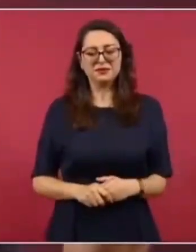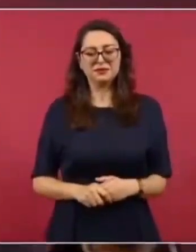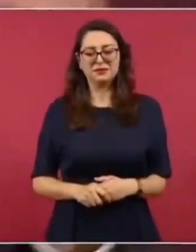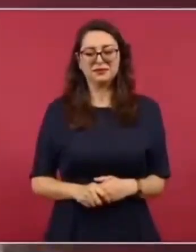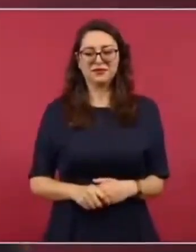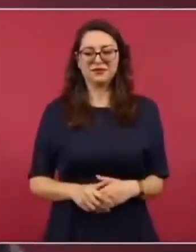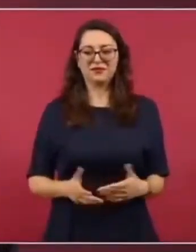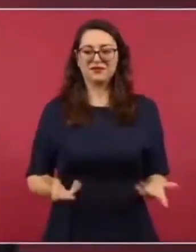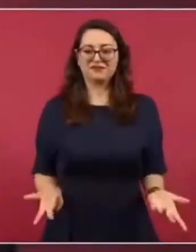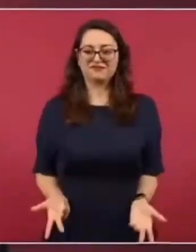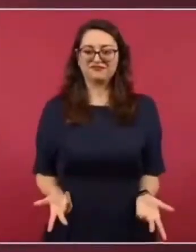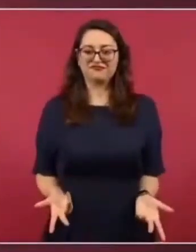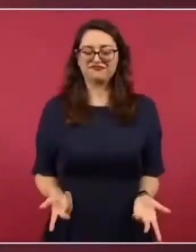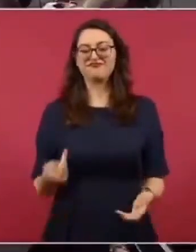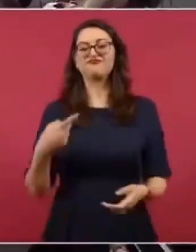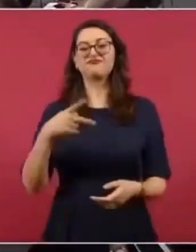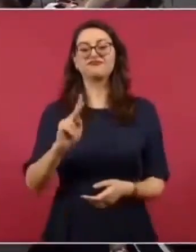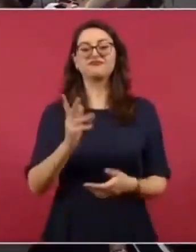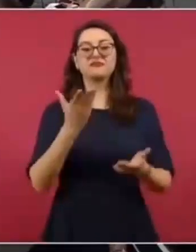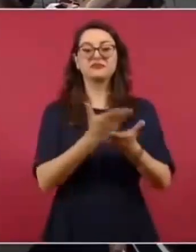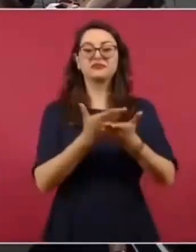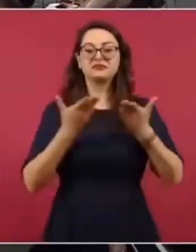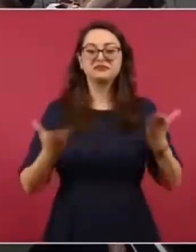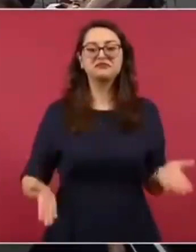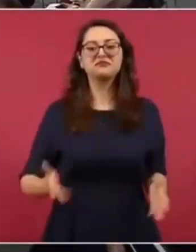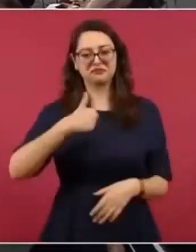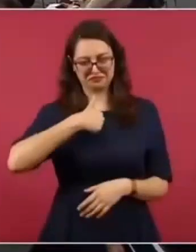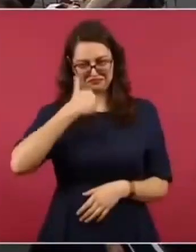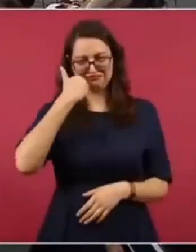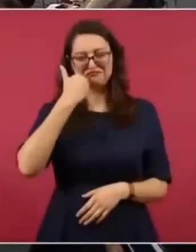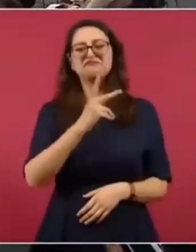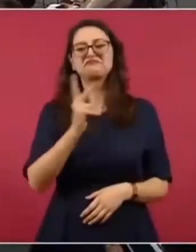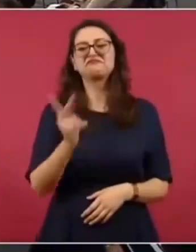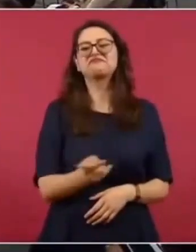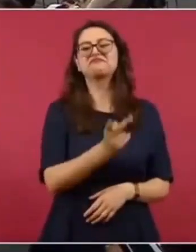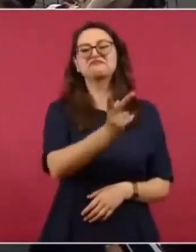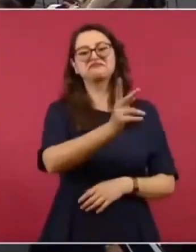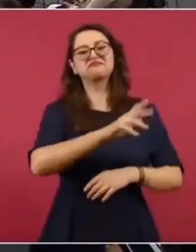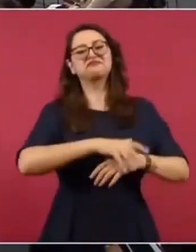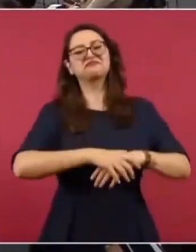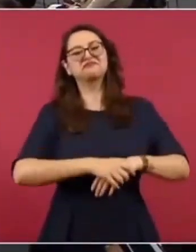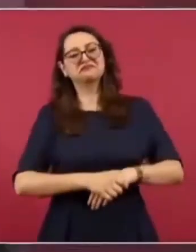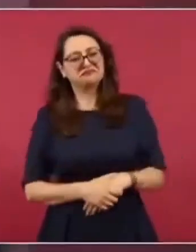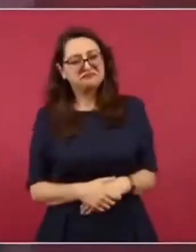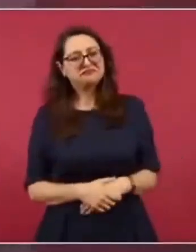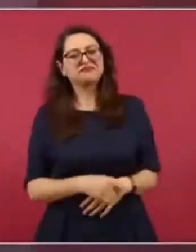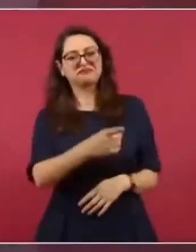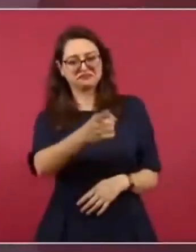Pero yo le quiero hacer una pregunta, o dos o tres, al senador.